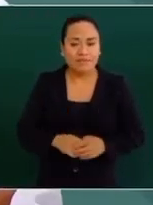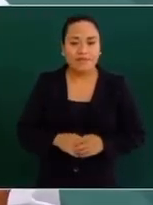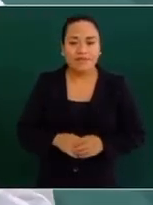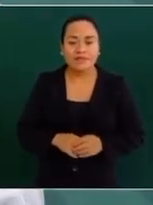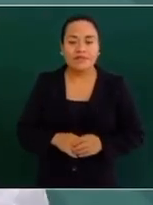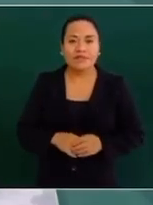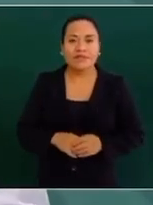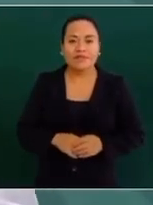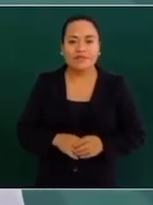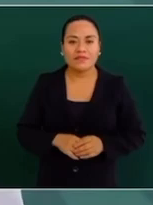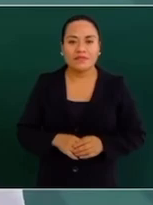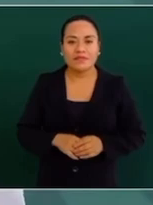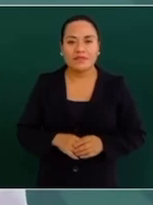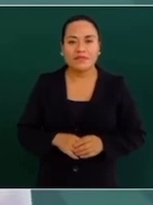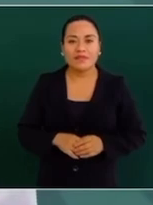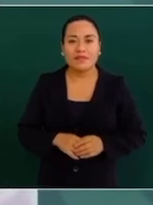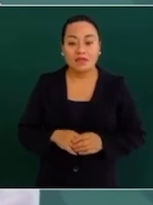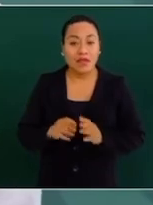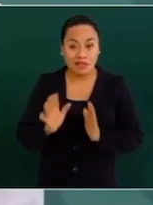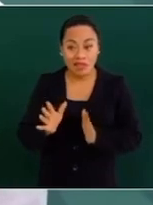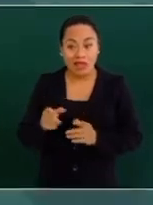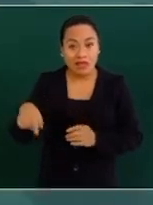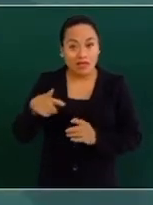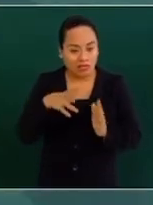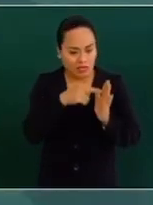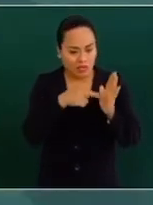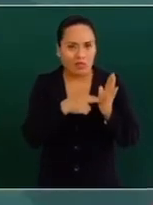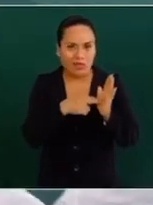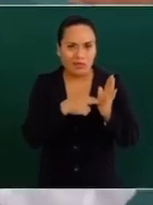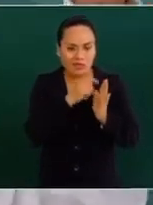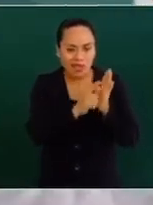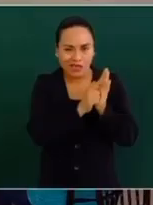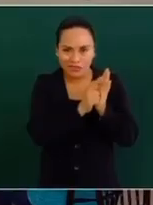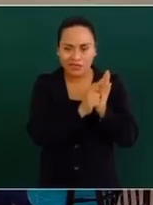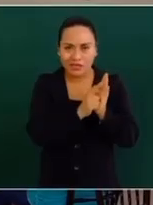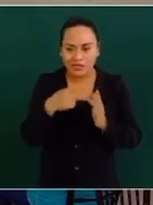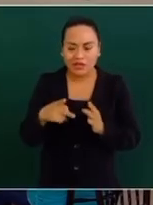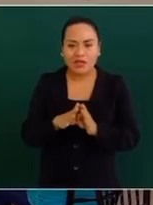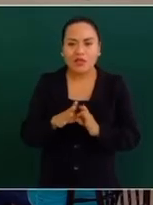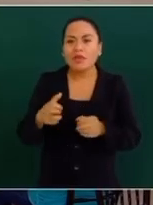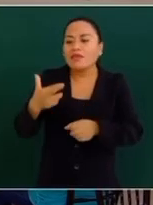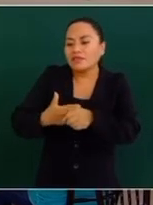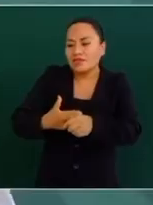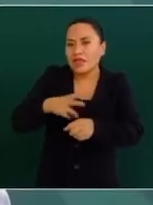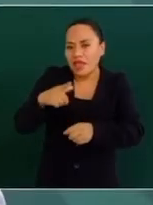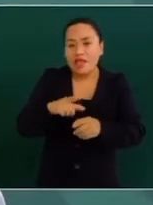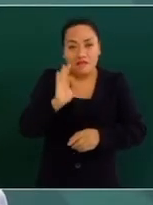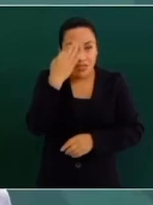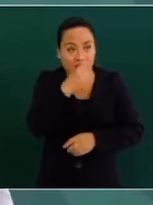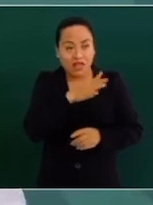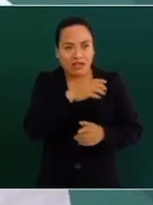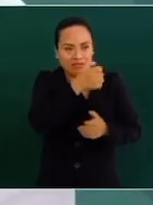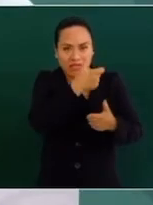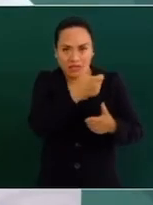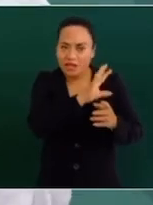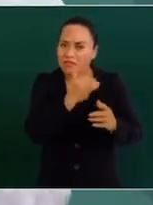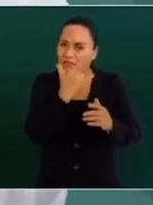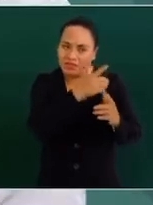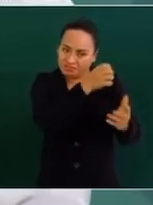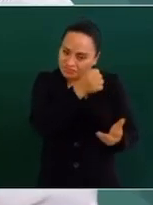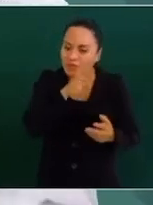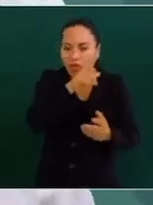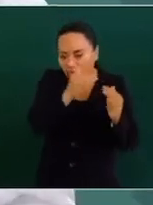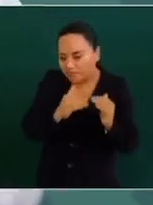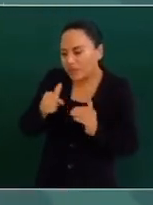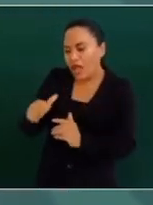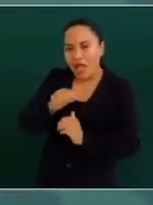contemplado o no se permitían las normas, no contemplaba bajarle desde la Tesorería de la Federación los recursos a la autoridad. Pero eso es